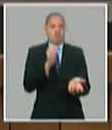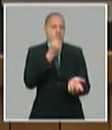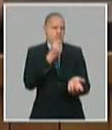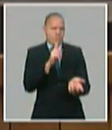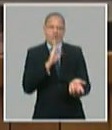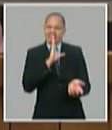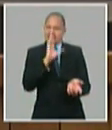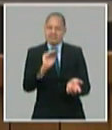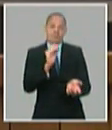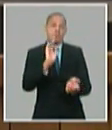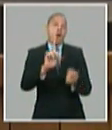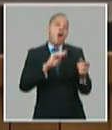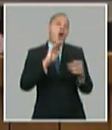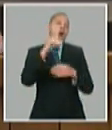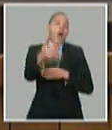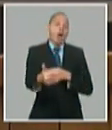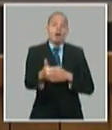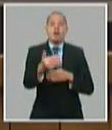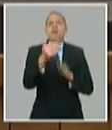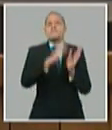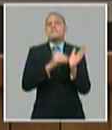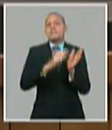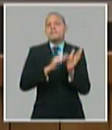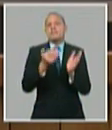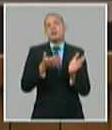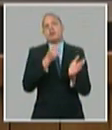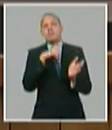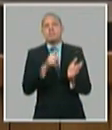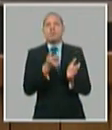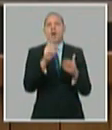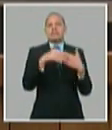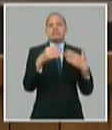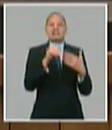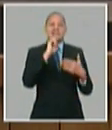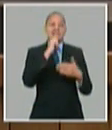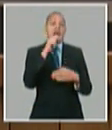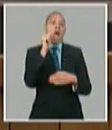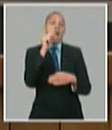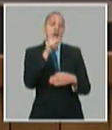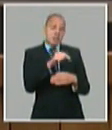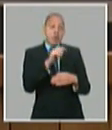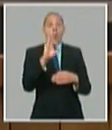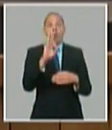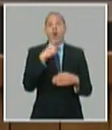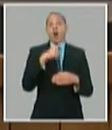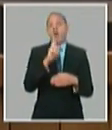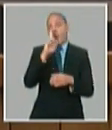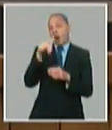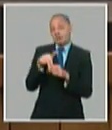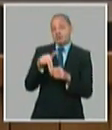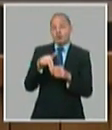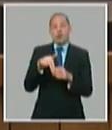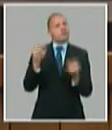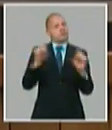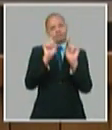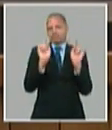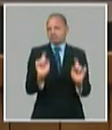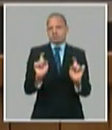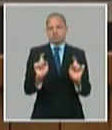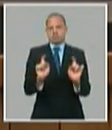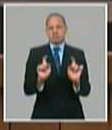le va a poder dar entonces bajan los niveles de actividad los niveles de actividad que tenemos hoy están bajos todavía tenemos que subirlos más y trabajar con más eficiencia